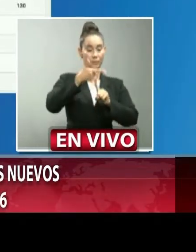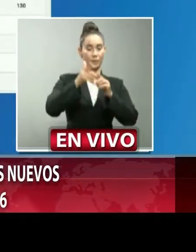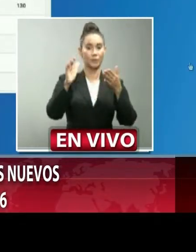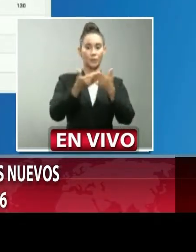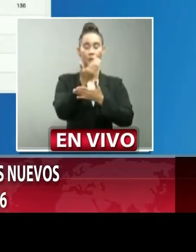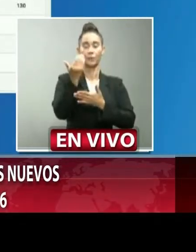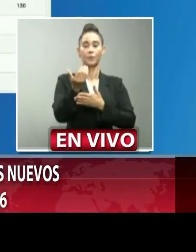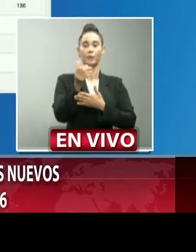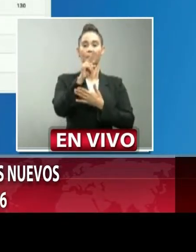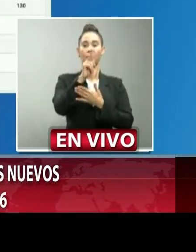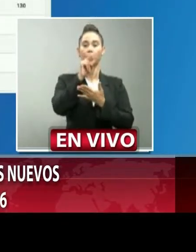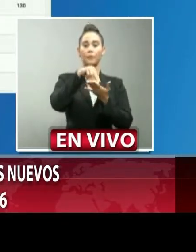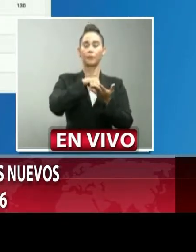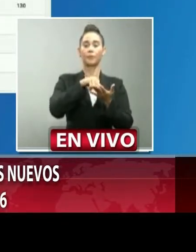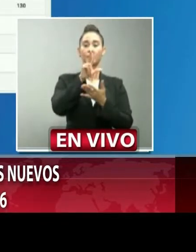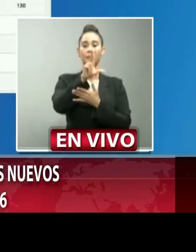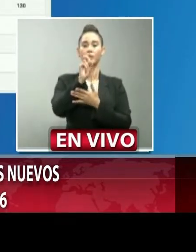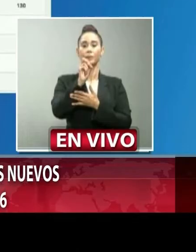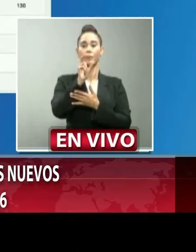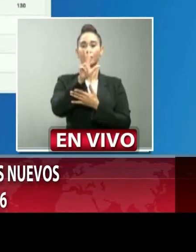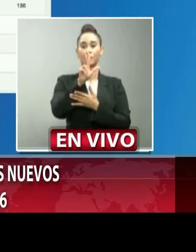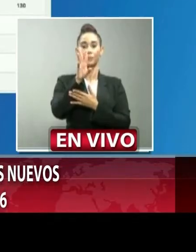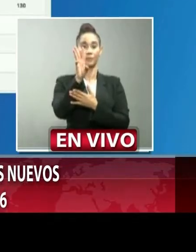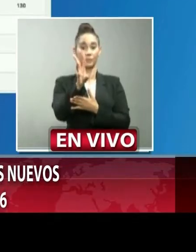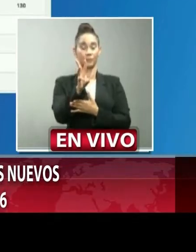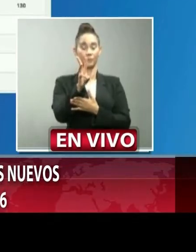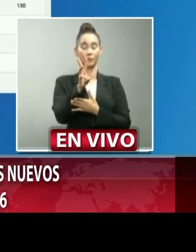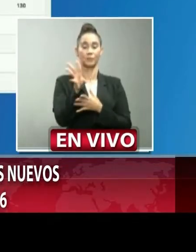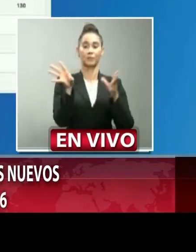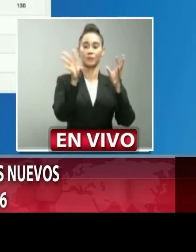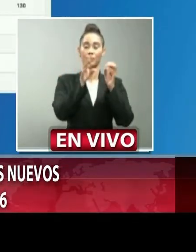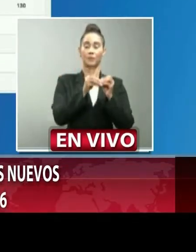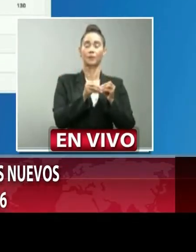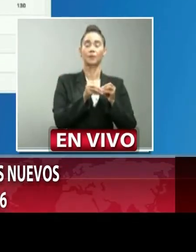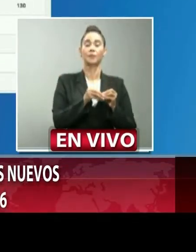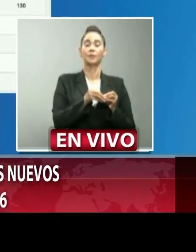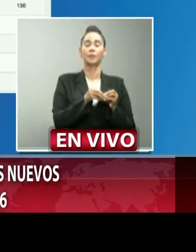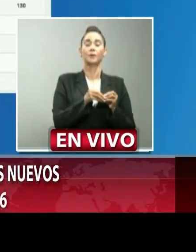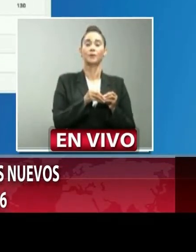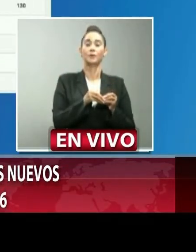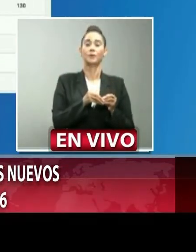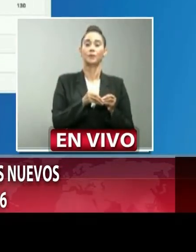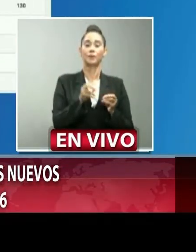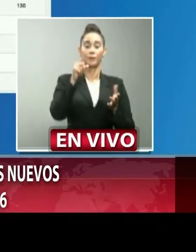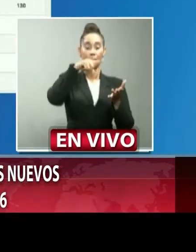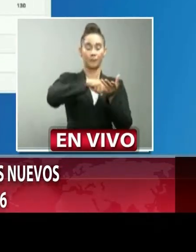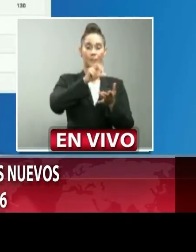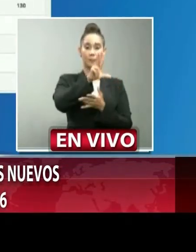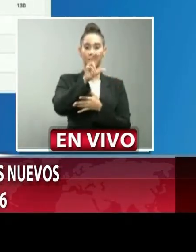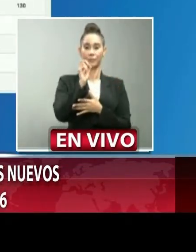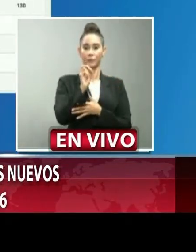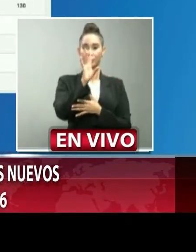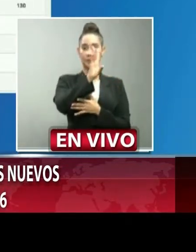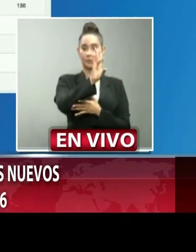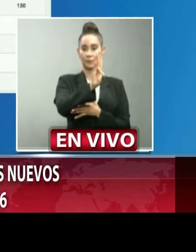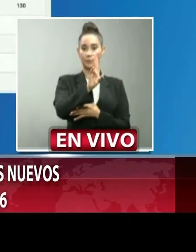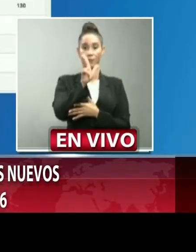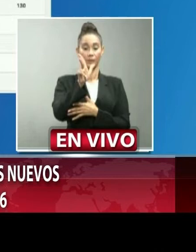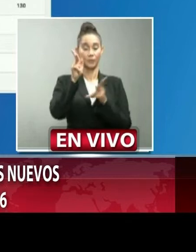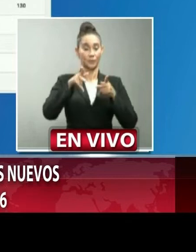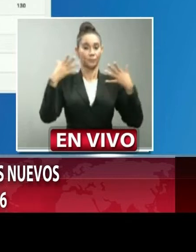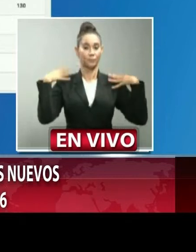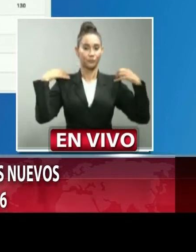nuevos 2.336 acumulados 1.373